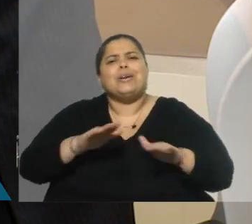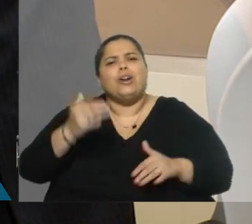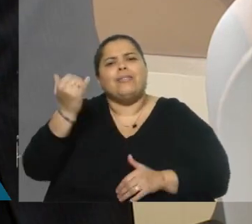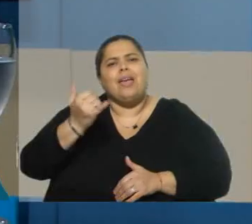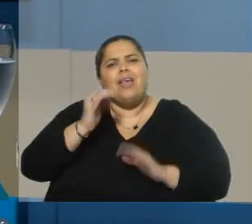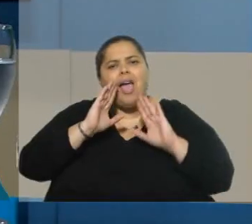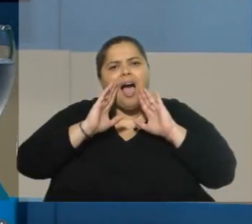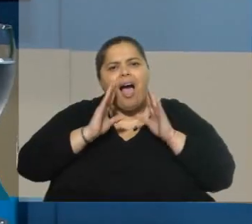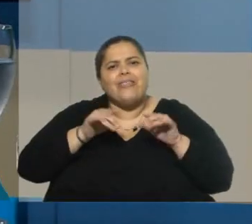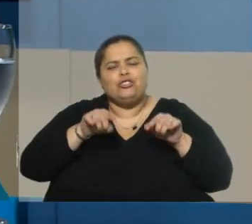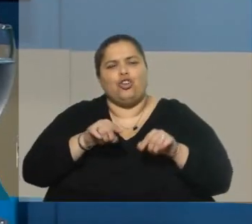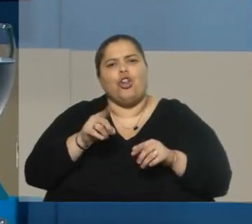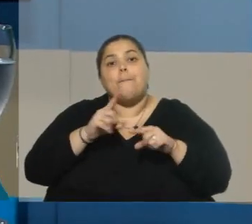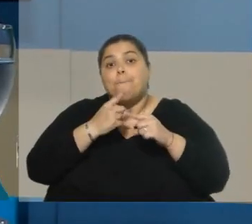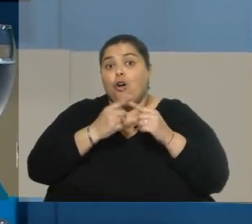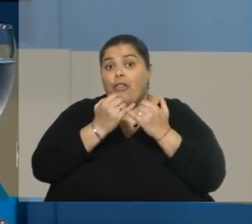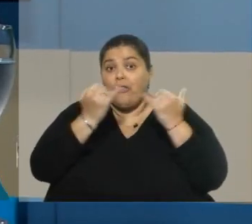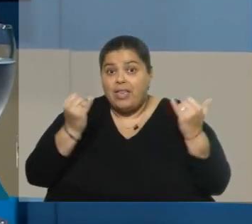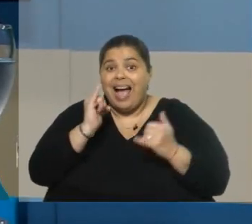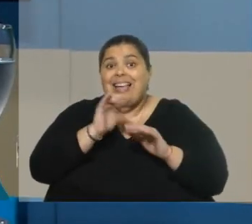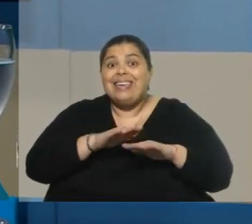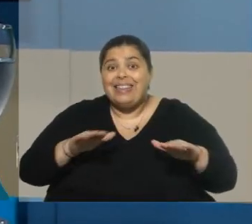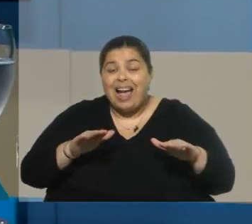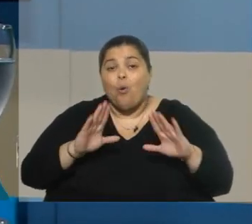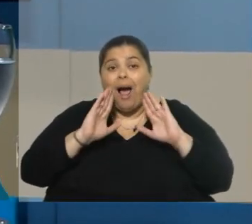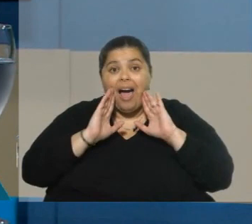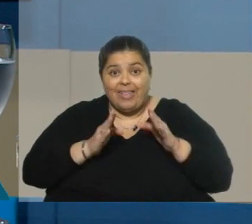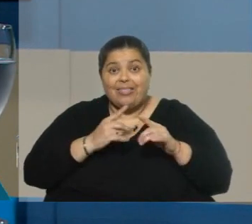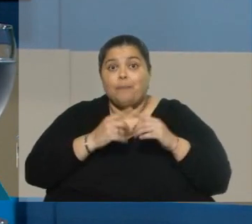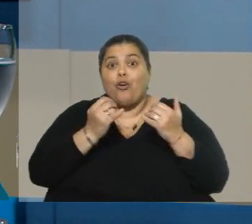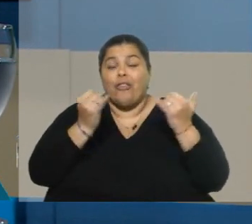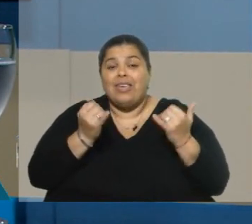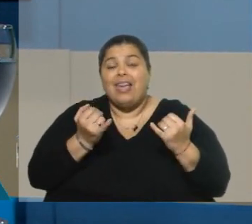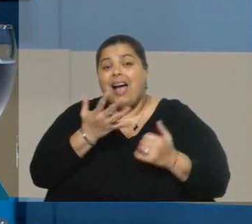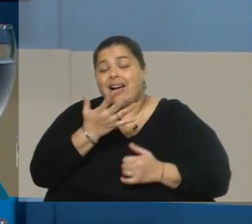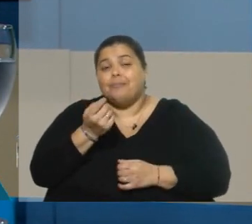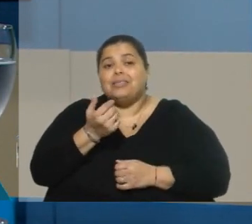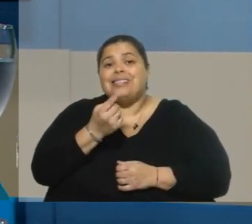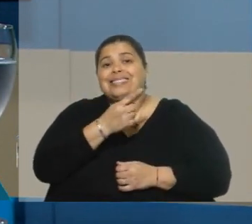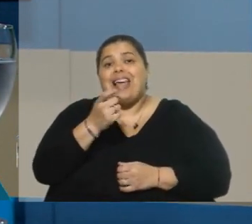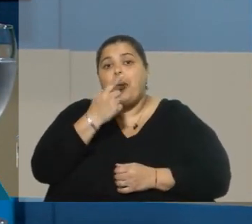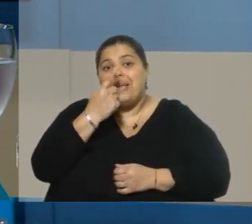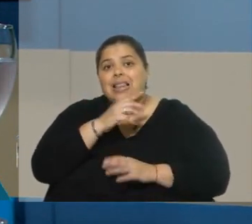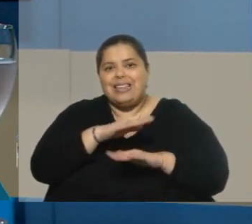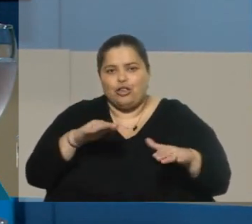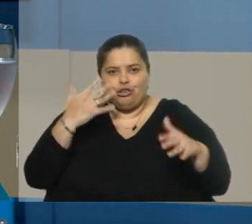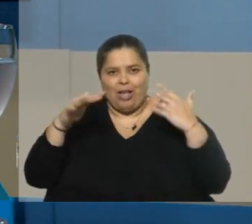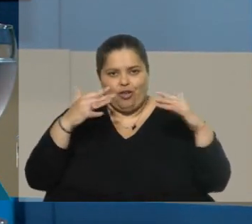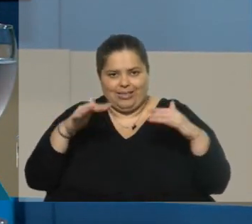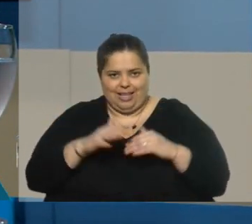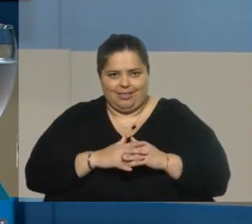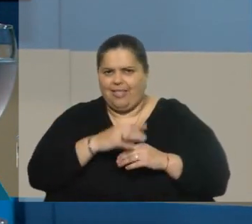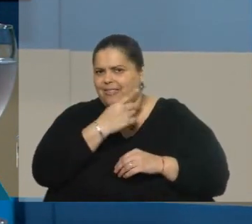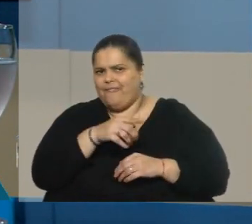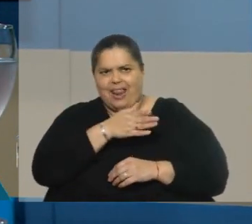particular? El INAO atiende diariamente cerca de 100.000 niños y adolescentes, Leonardo, en las más diversas modalidades de atención, que podríamos